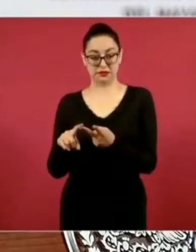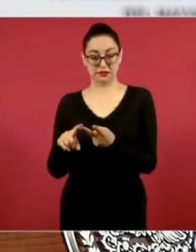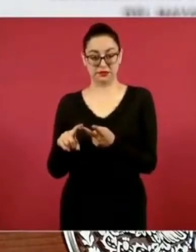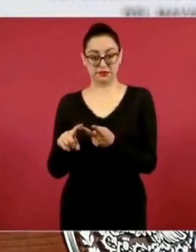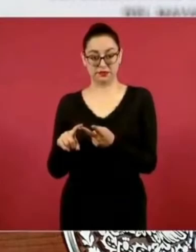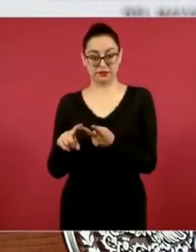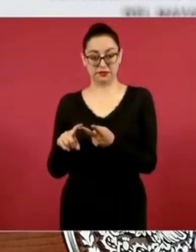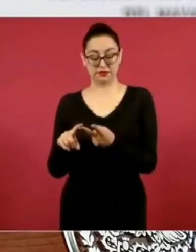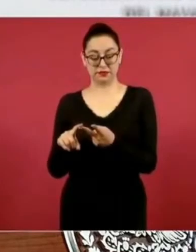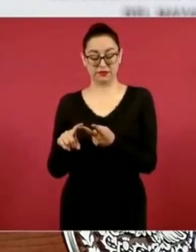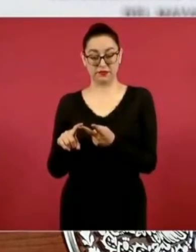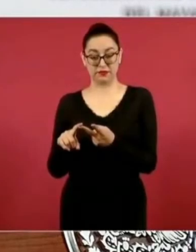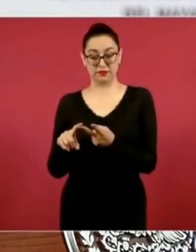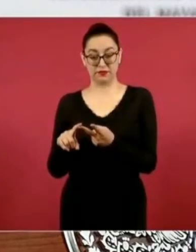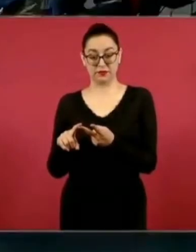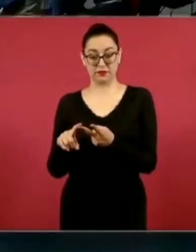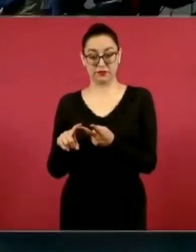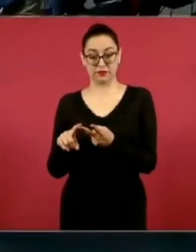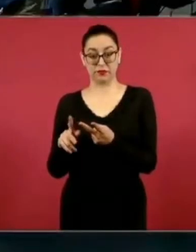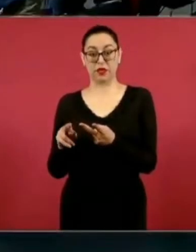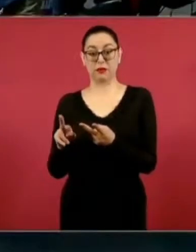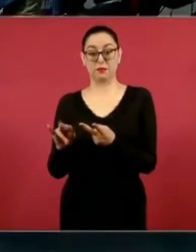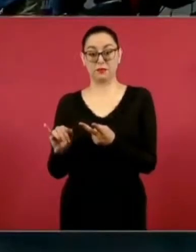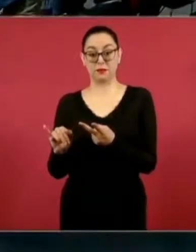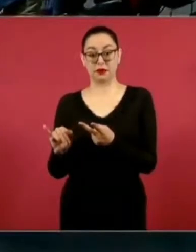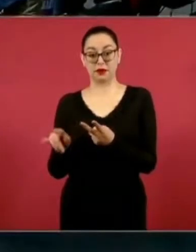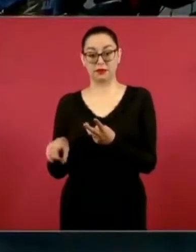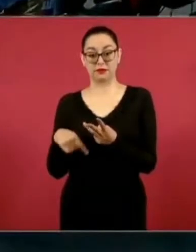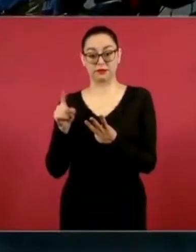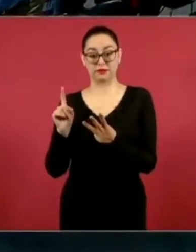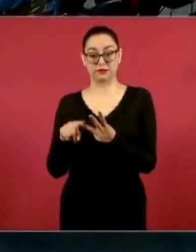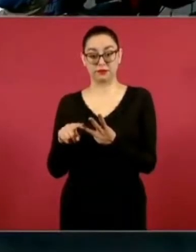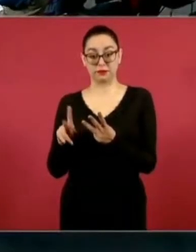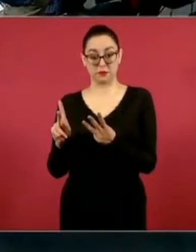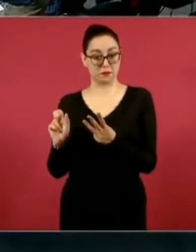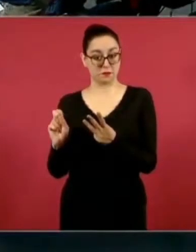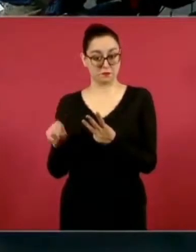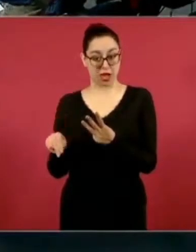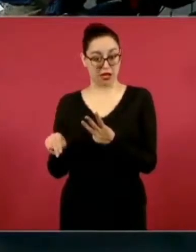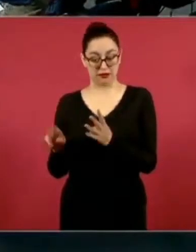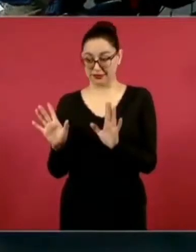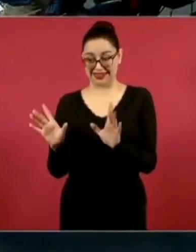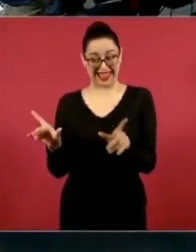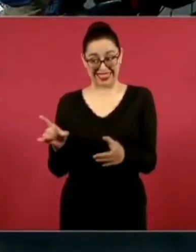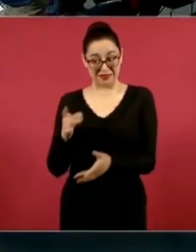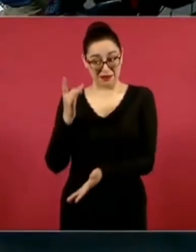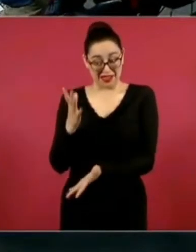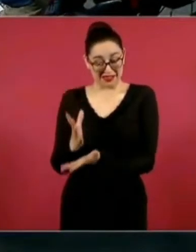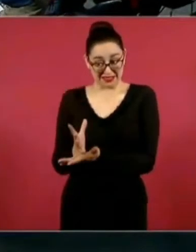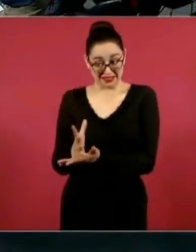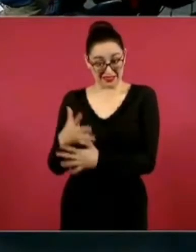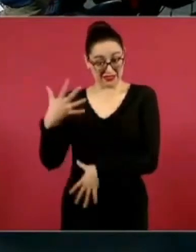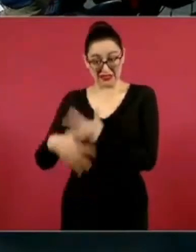PRI y PAN. ¡Gracias! ¡Gracias! ¡Gracias! ¡Gracias! ¡Gracias! ¡Gracias!